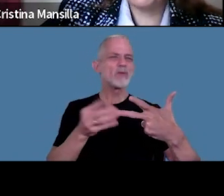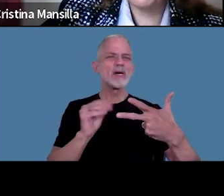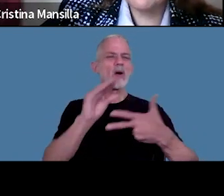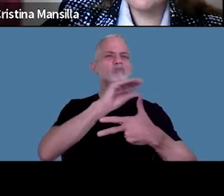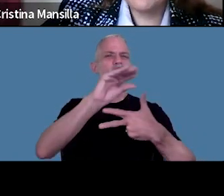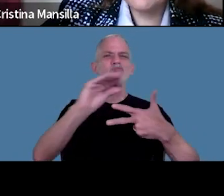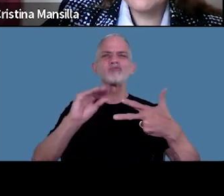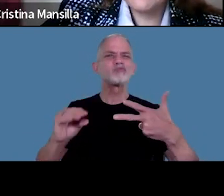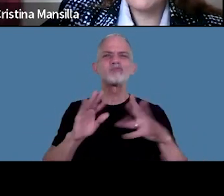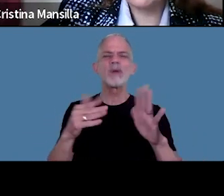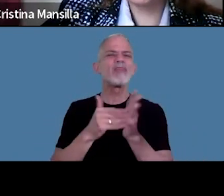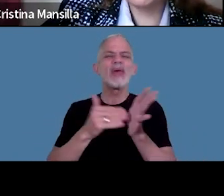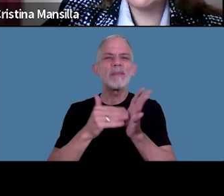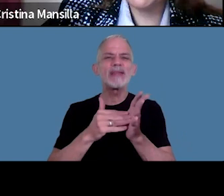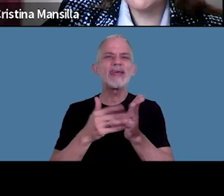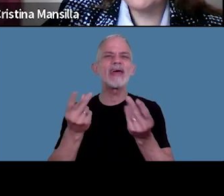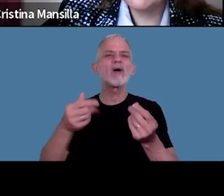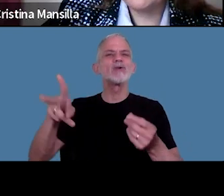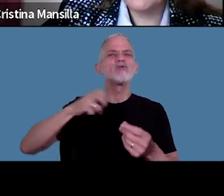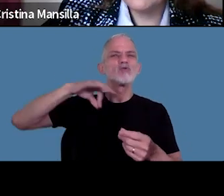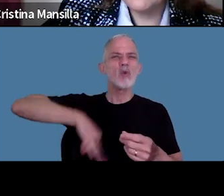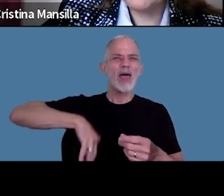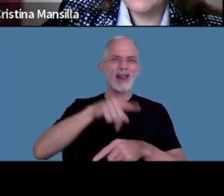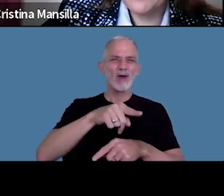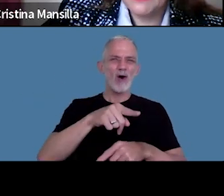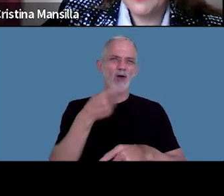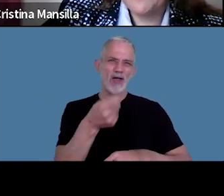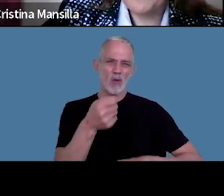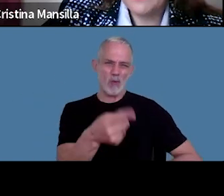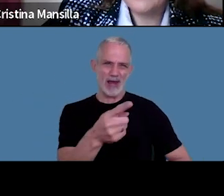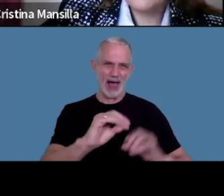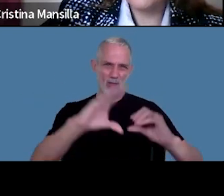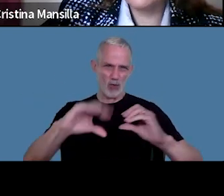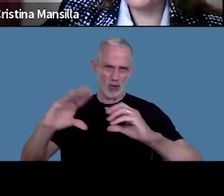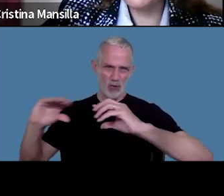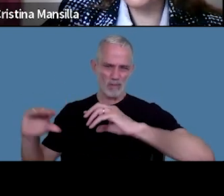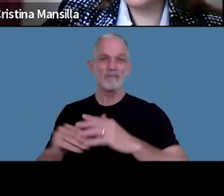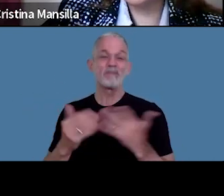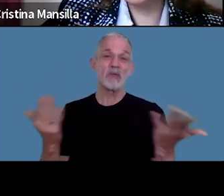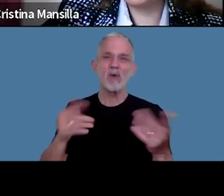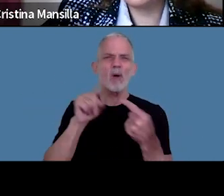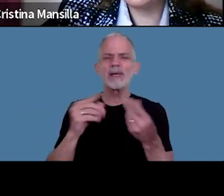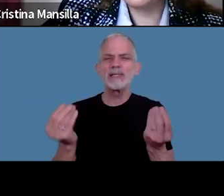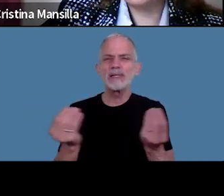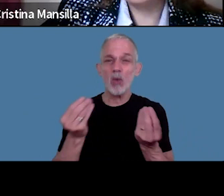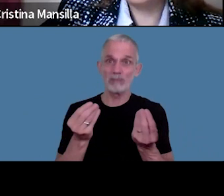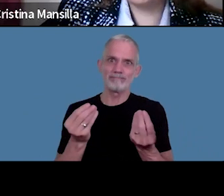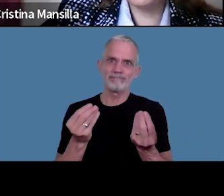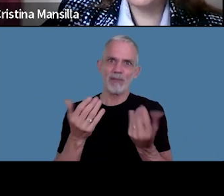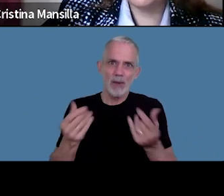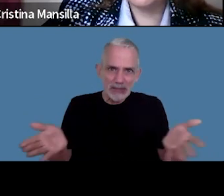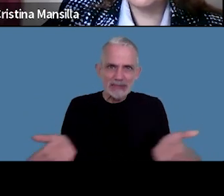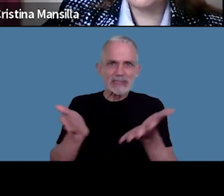proporcionalmente a los ingresos que perciba el beneficiario con el objeto justamente de